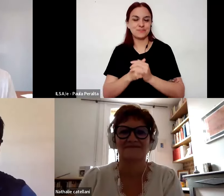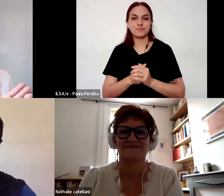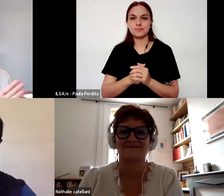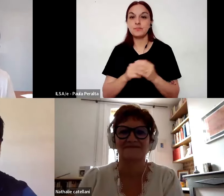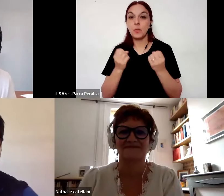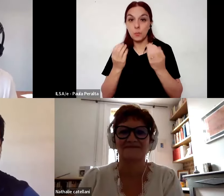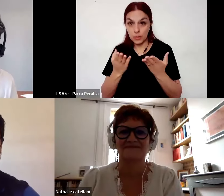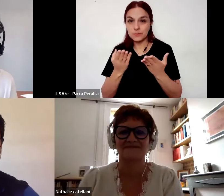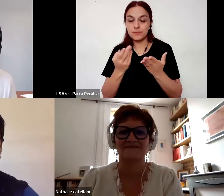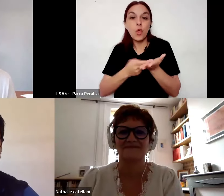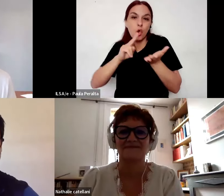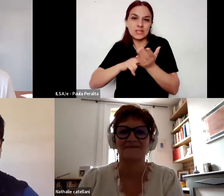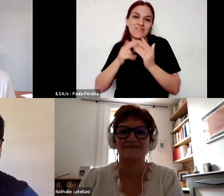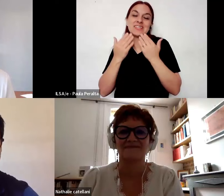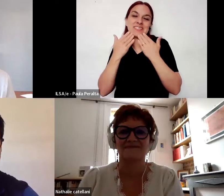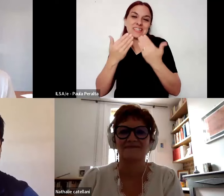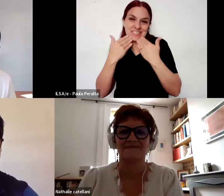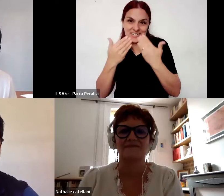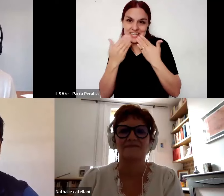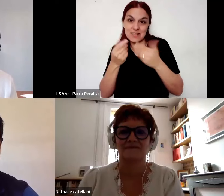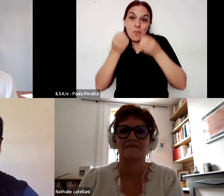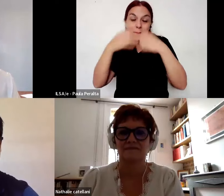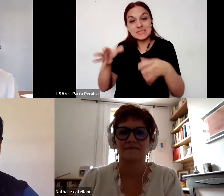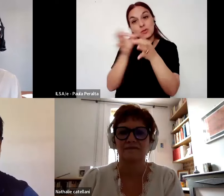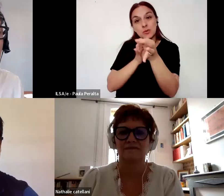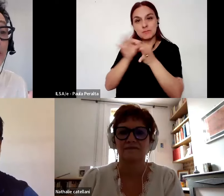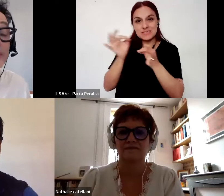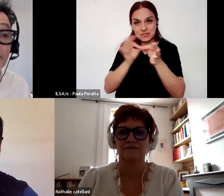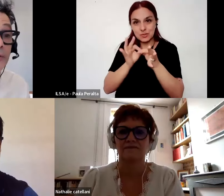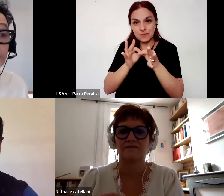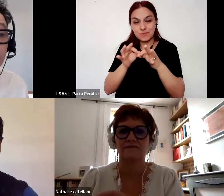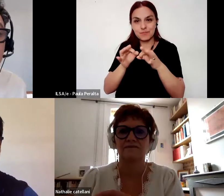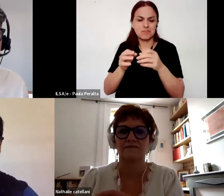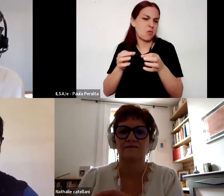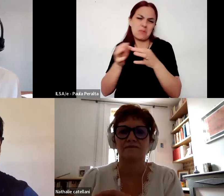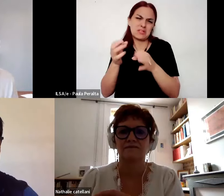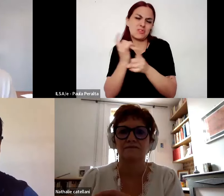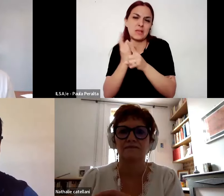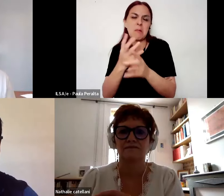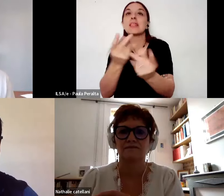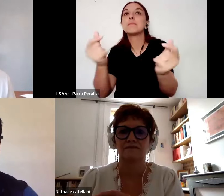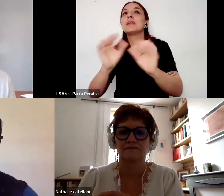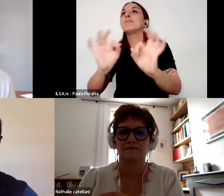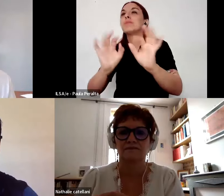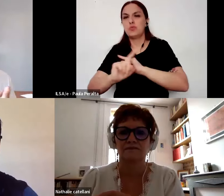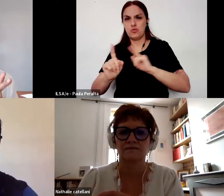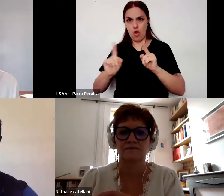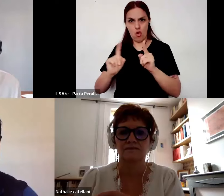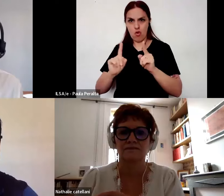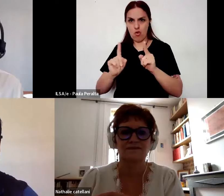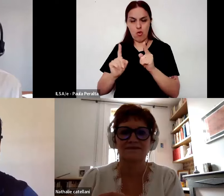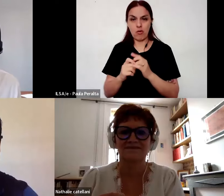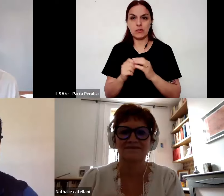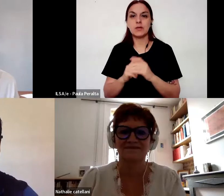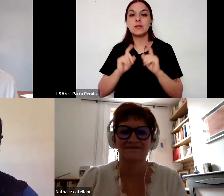decía que seguir agradeciendo por haber entrado en esta conversación que como toda buena conversación no termina no hay y que no tiene que